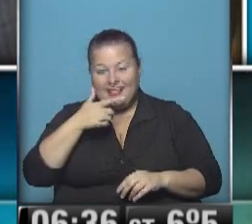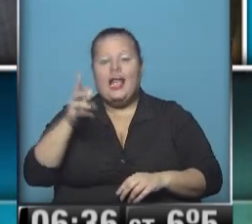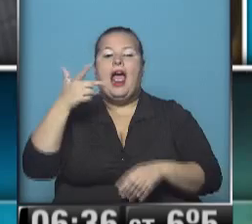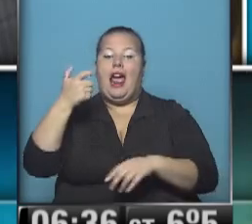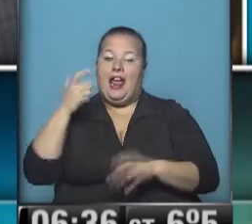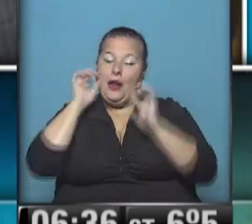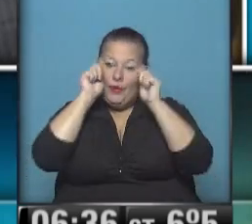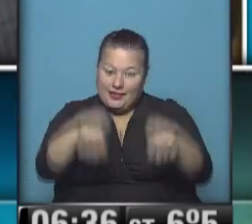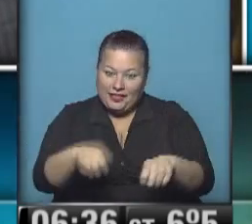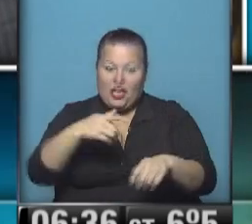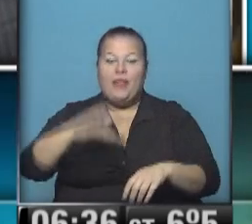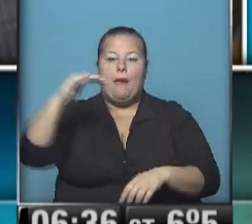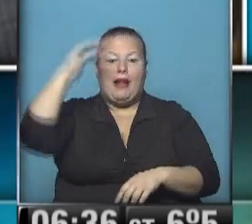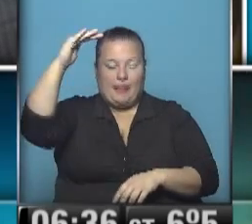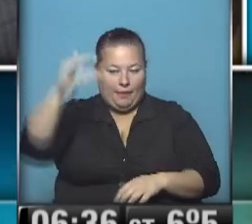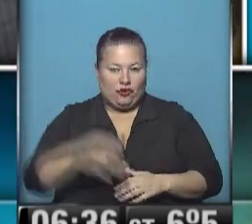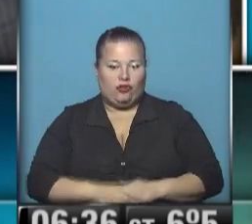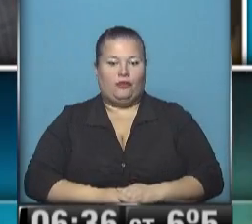visitó en su departamento.